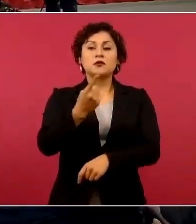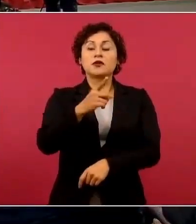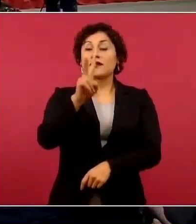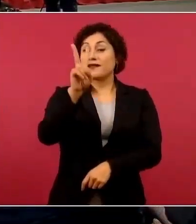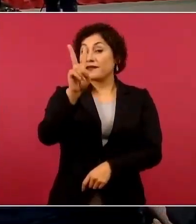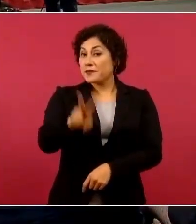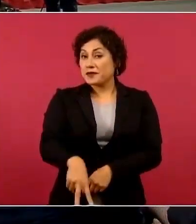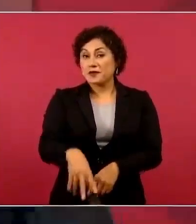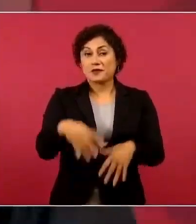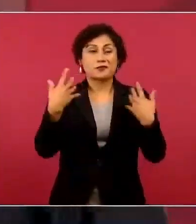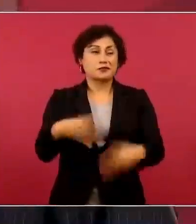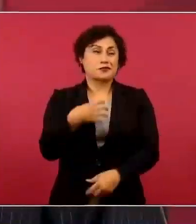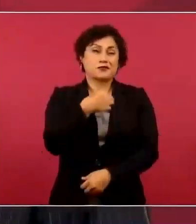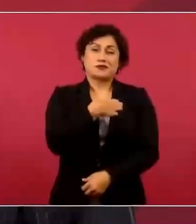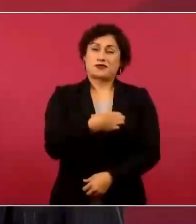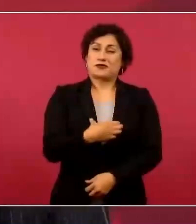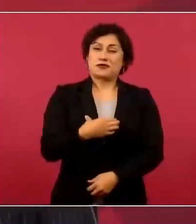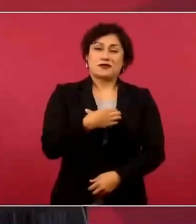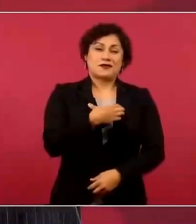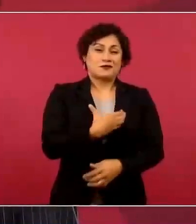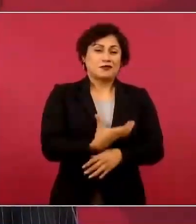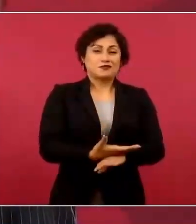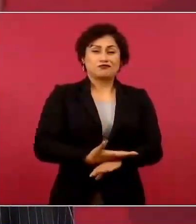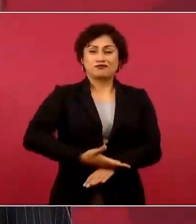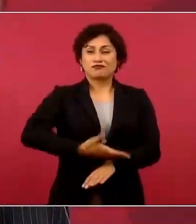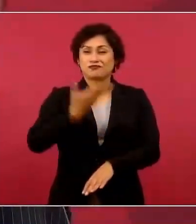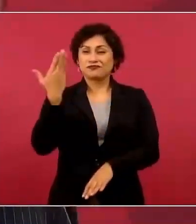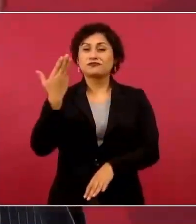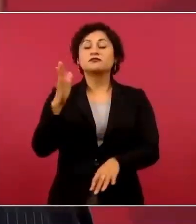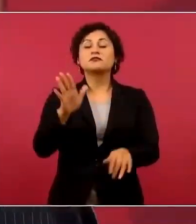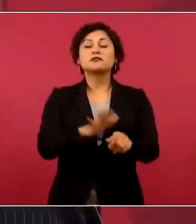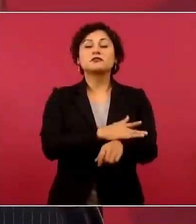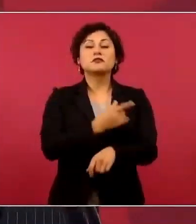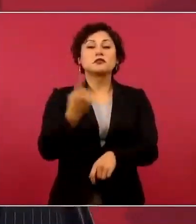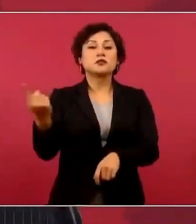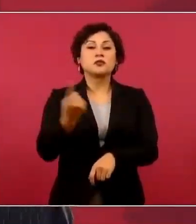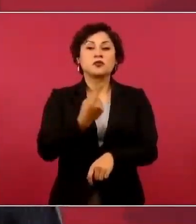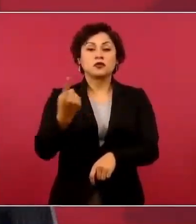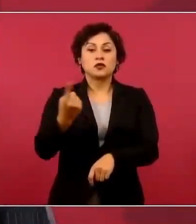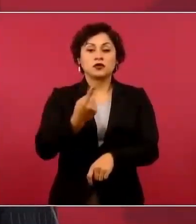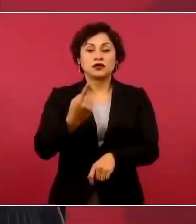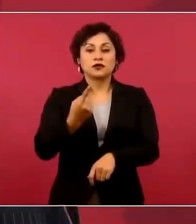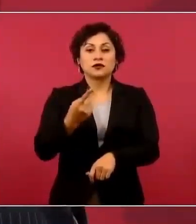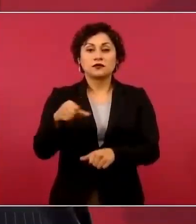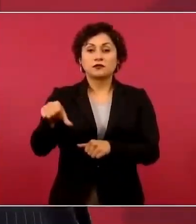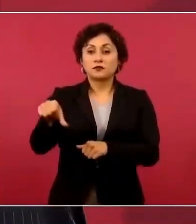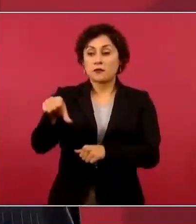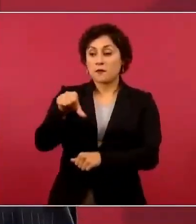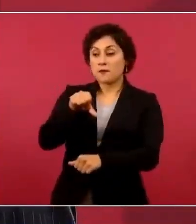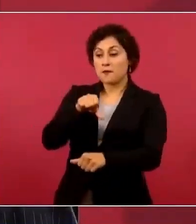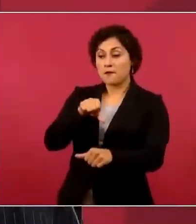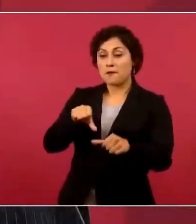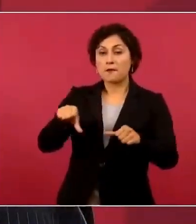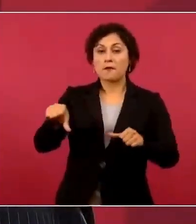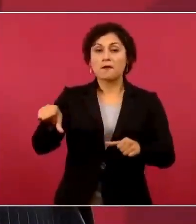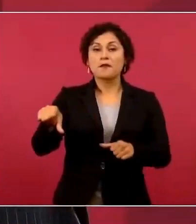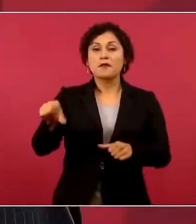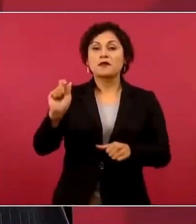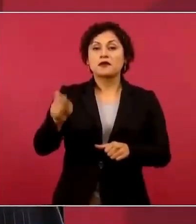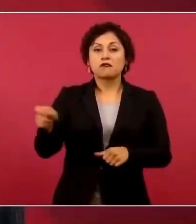la posibilidad de un relevo con gente